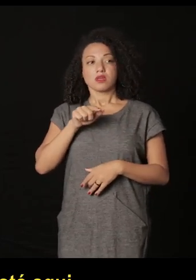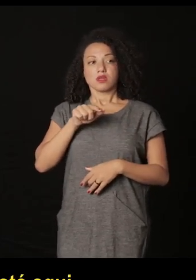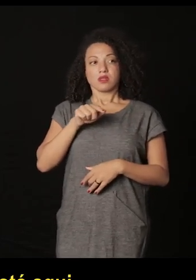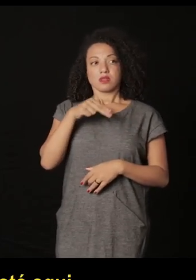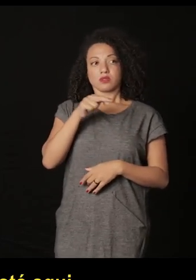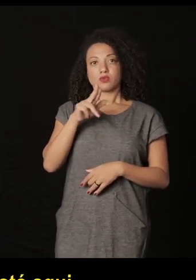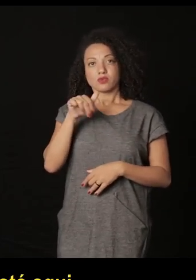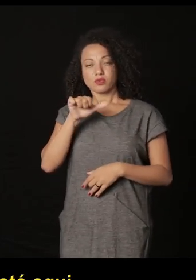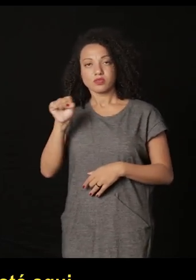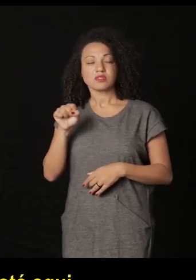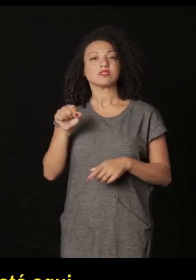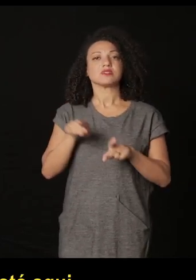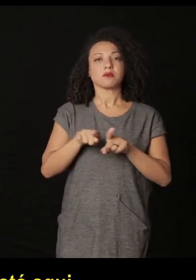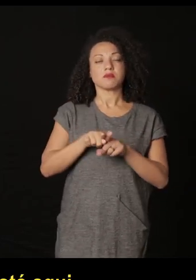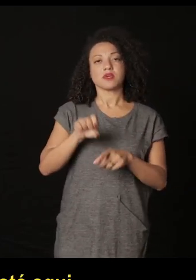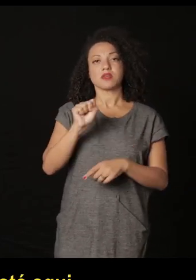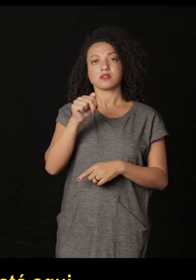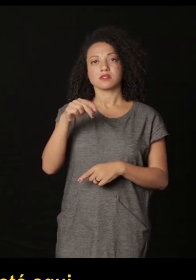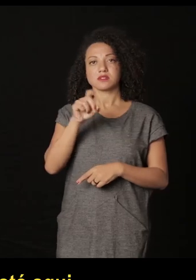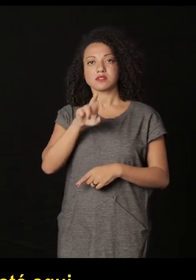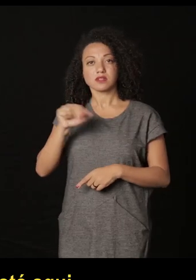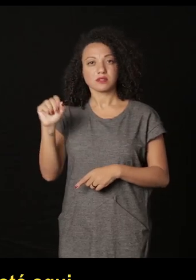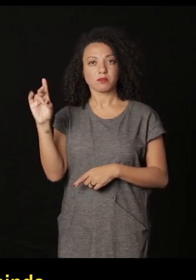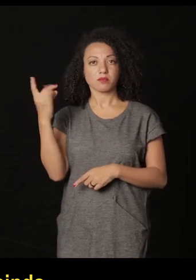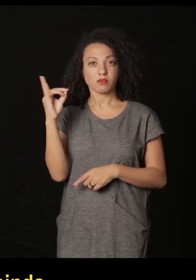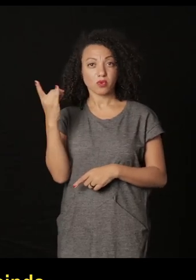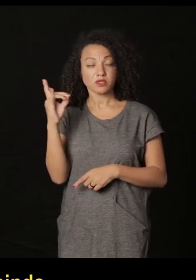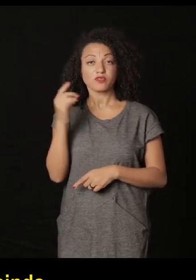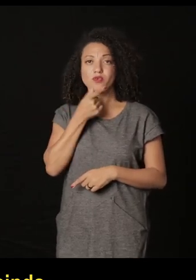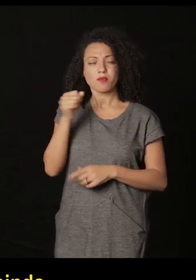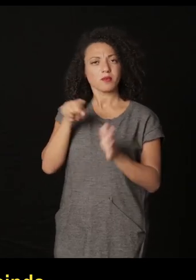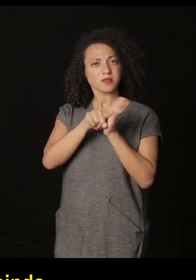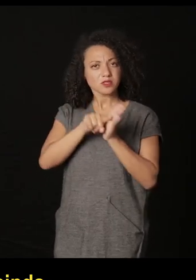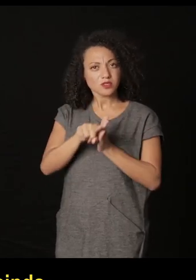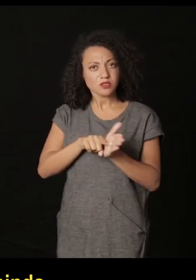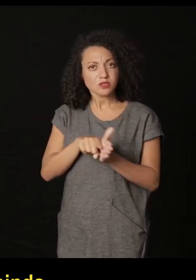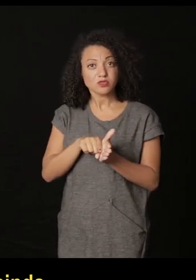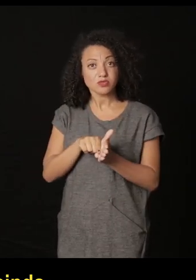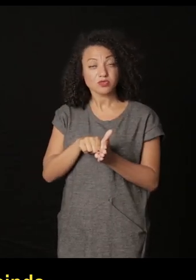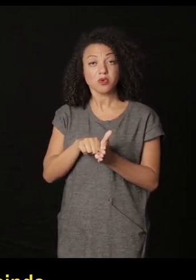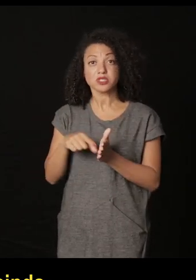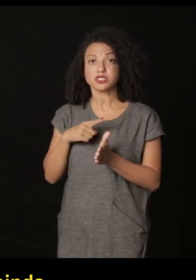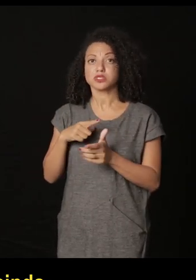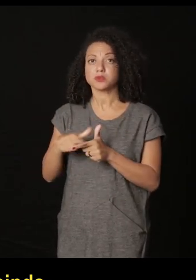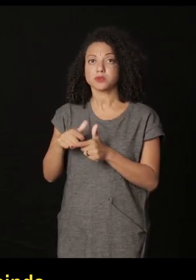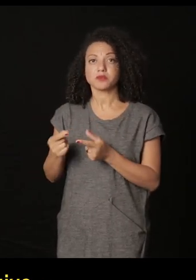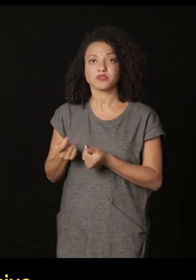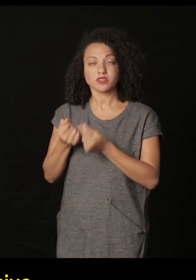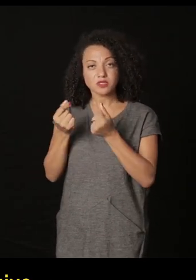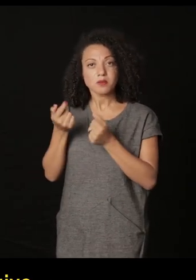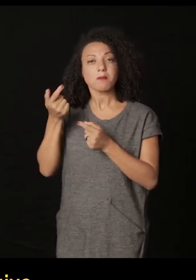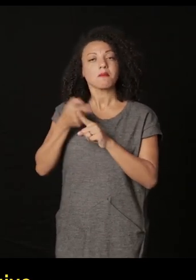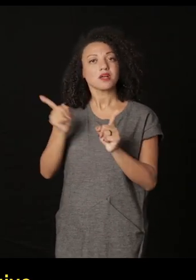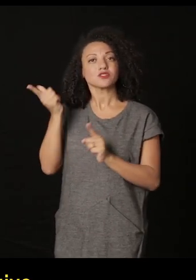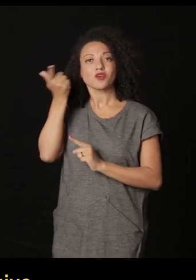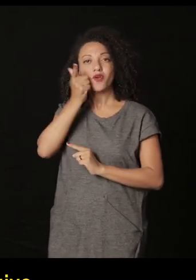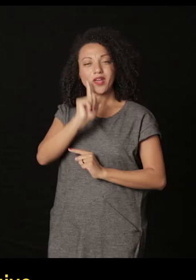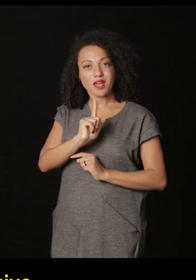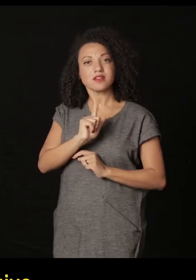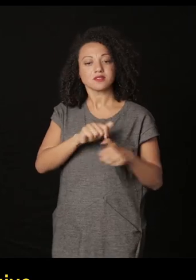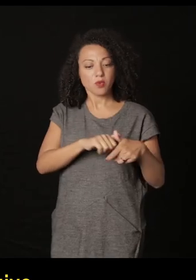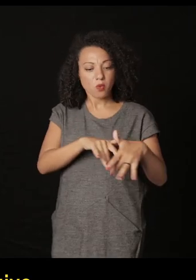Núñez del Arco también está aquí como Sandra Bullanger de Bolívia. Y él es un pesquisador que, aún pasando necesidades económicas, él conoce el